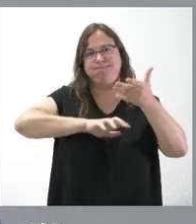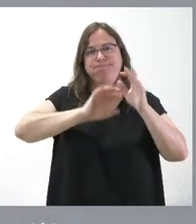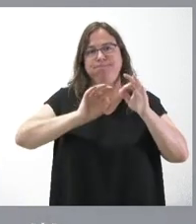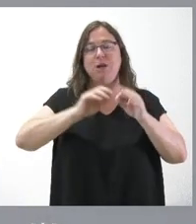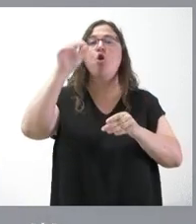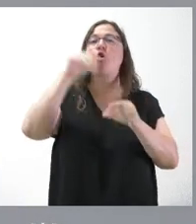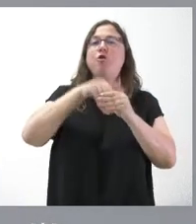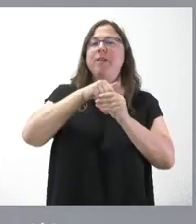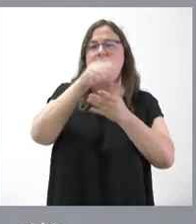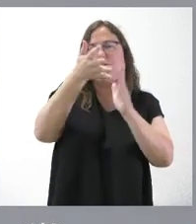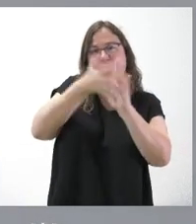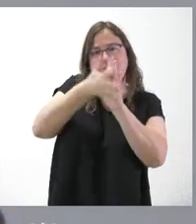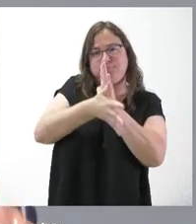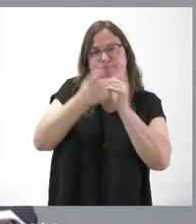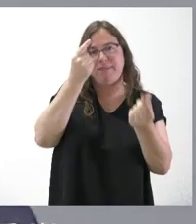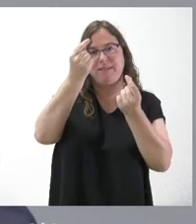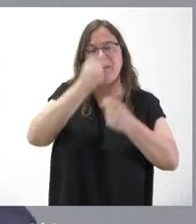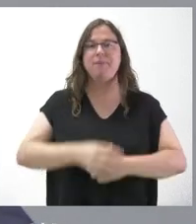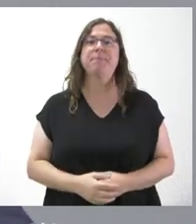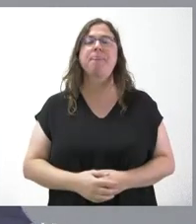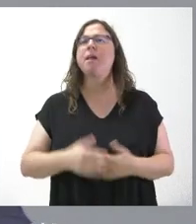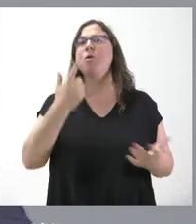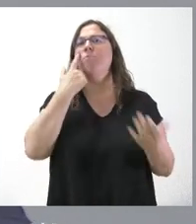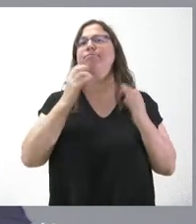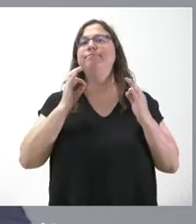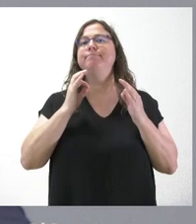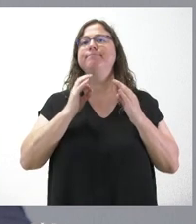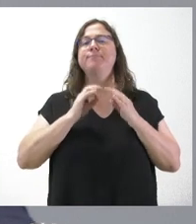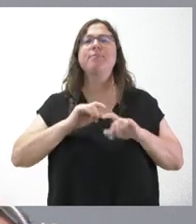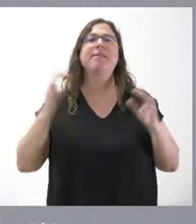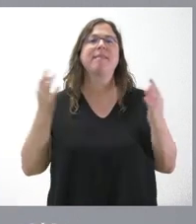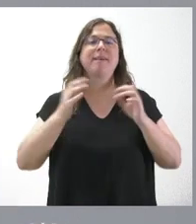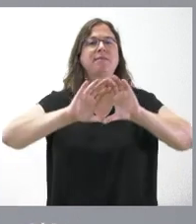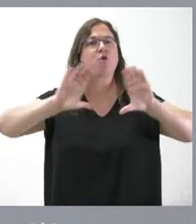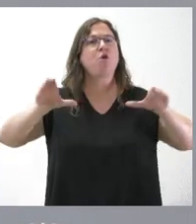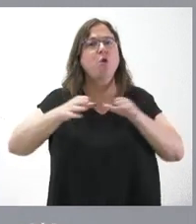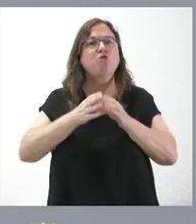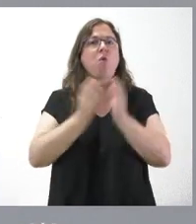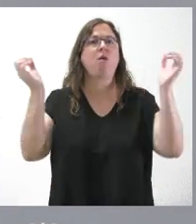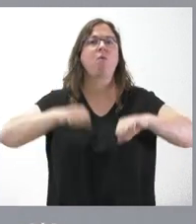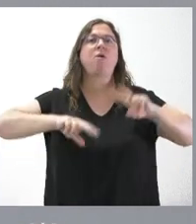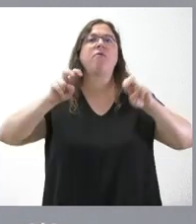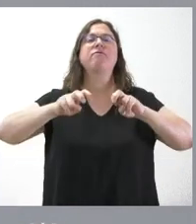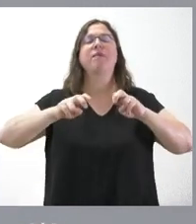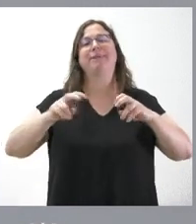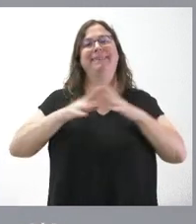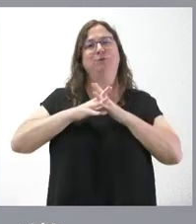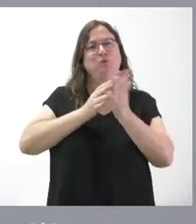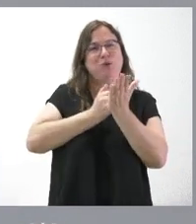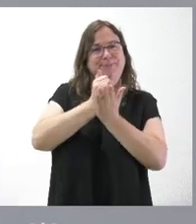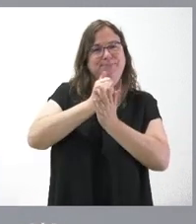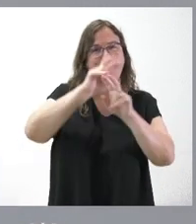contenido del mismo. Destaca especialmente un conjunto de acuerdos en materia de infraestructuras agrarias,